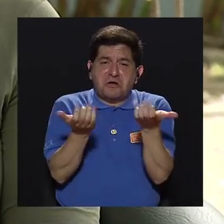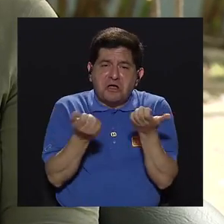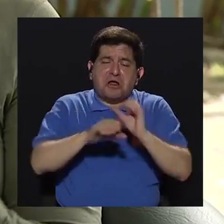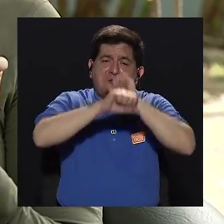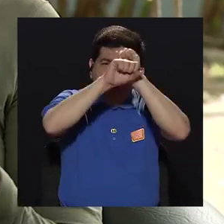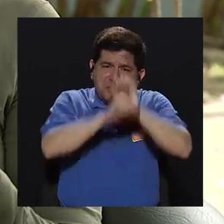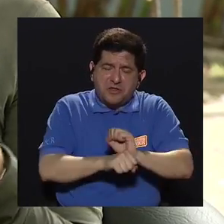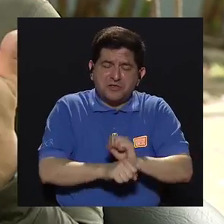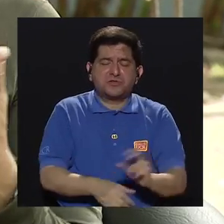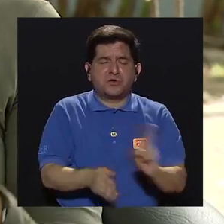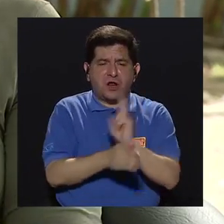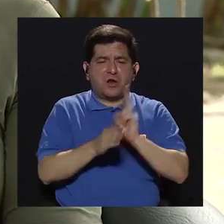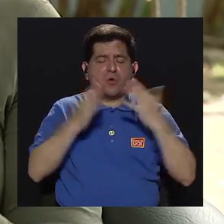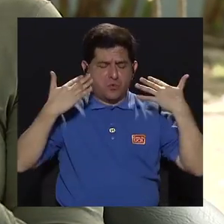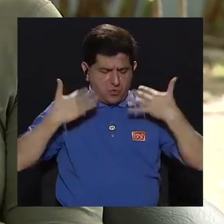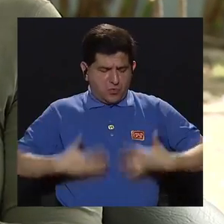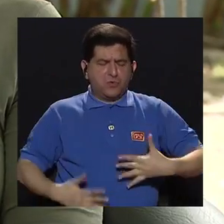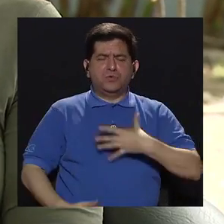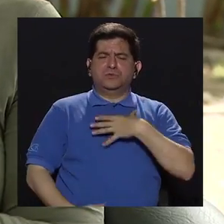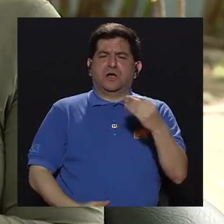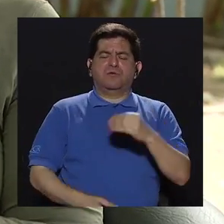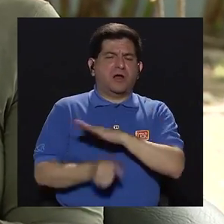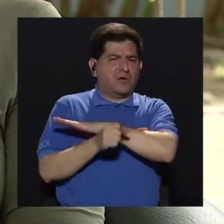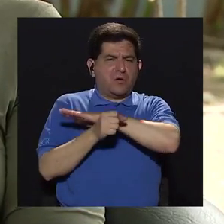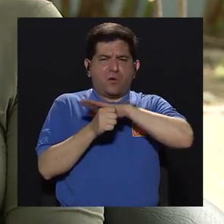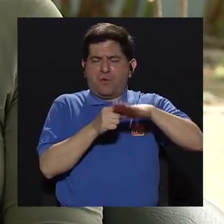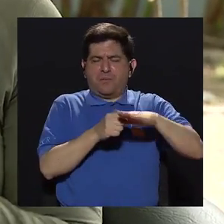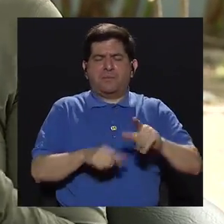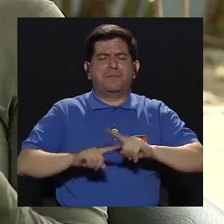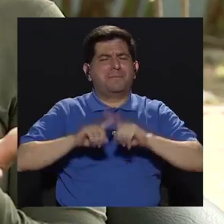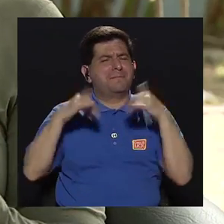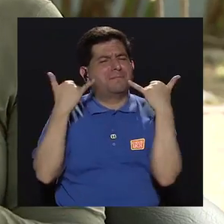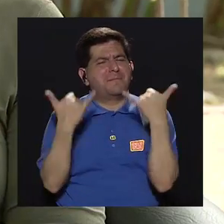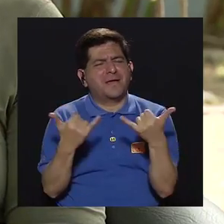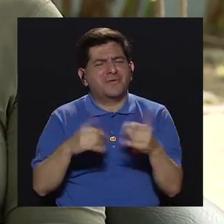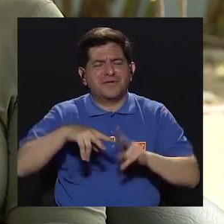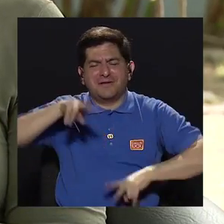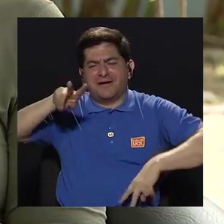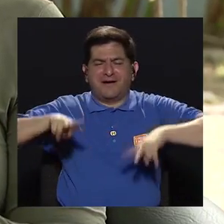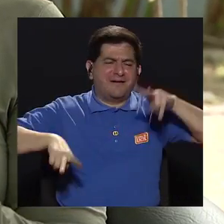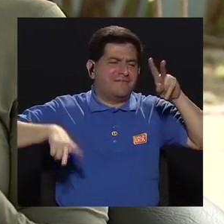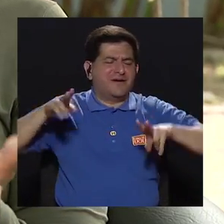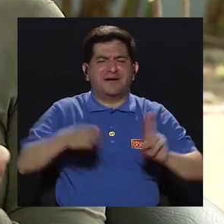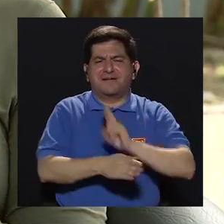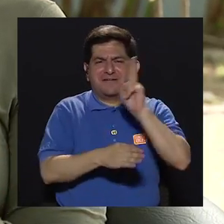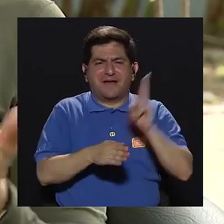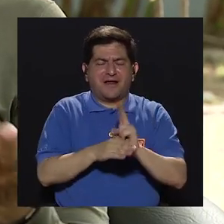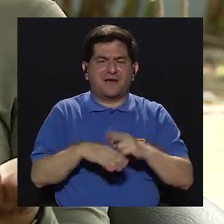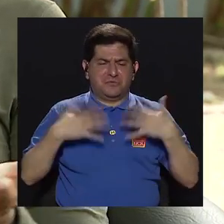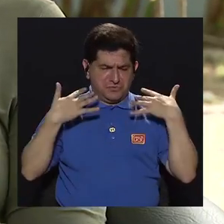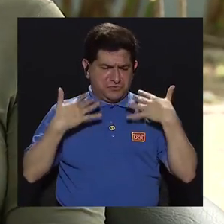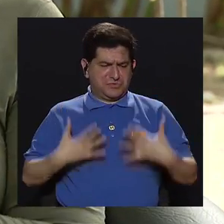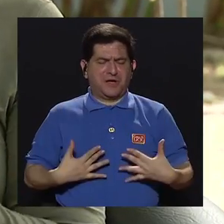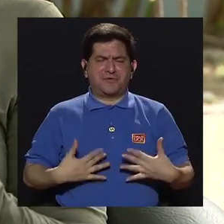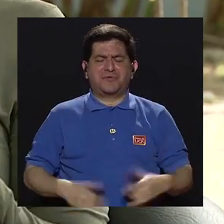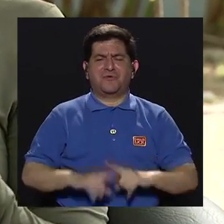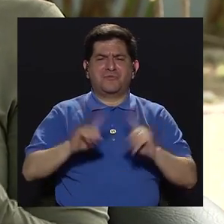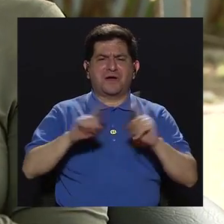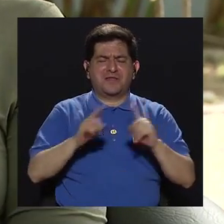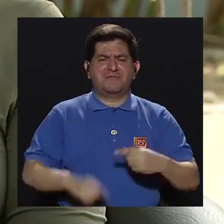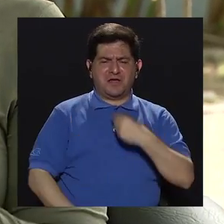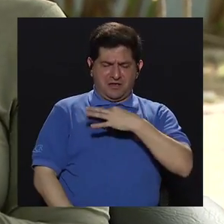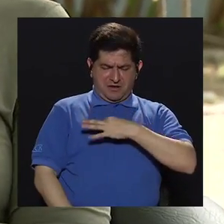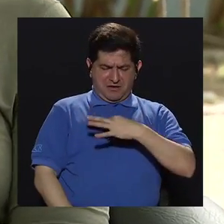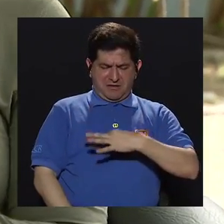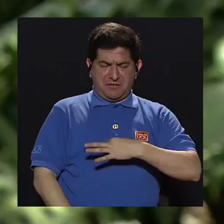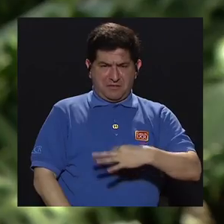tradicional puede utilizar su uniforme blanco completo con la cofia, pero ya ha variado la utilización de ropa particular con